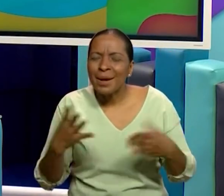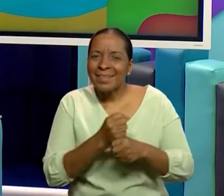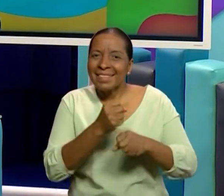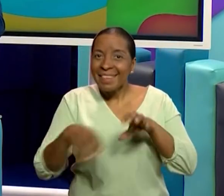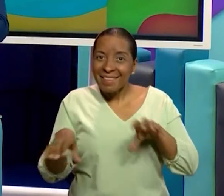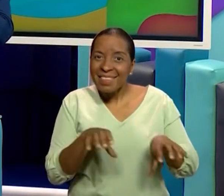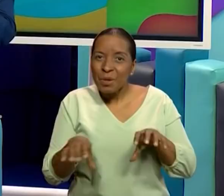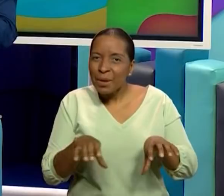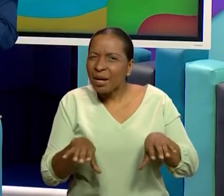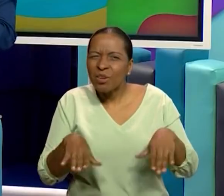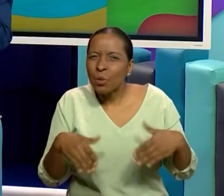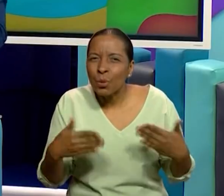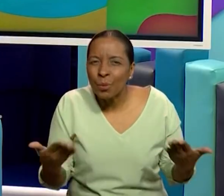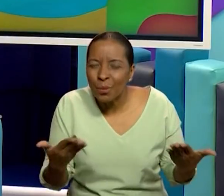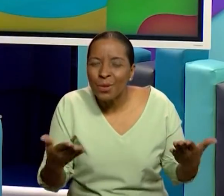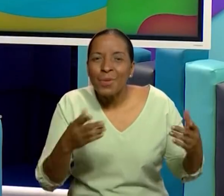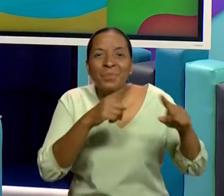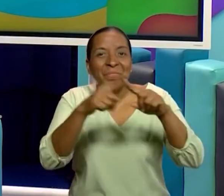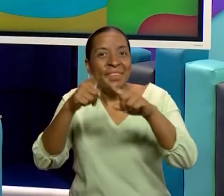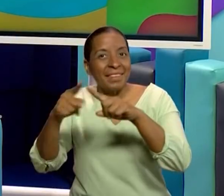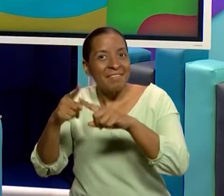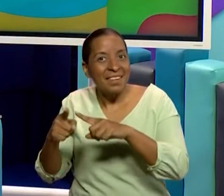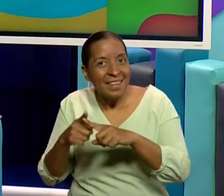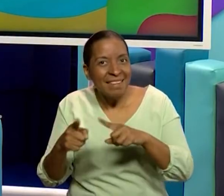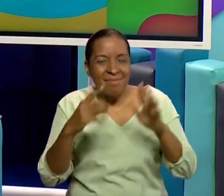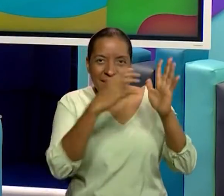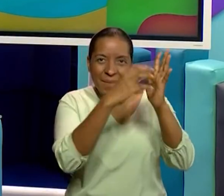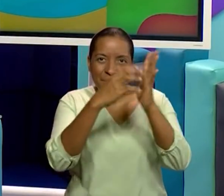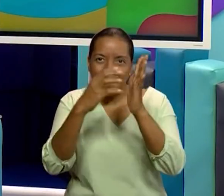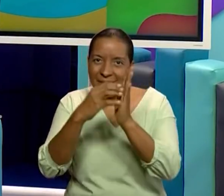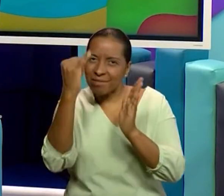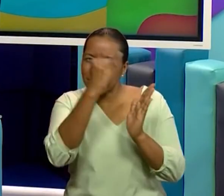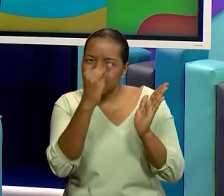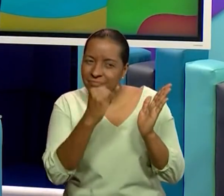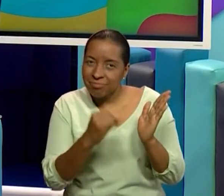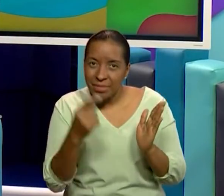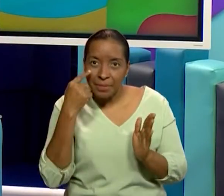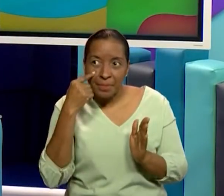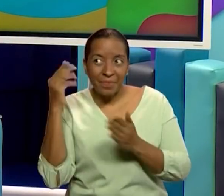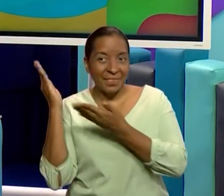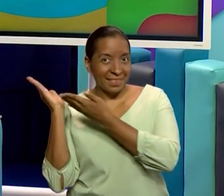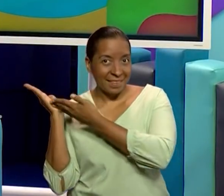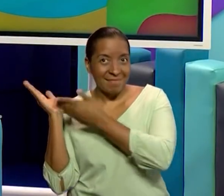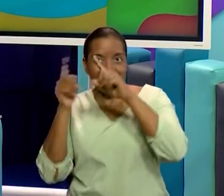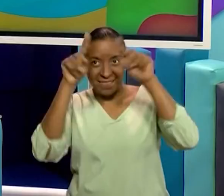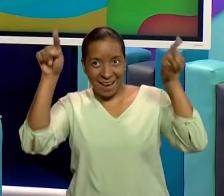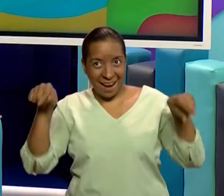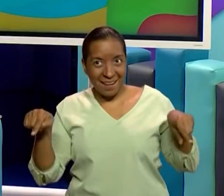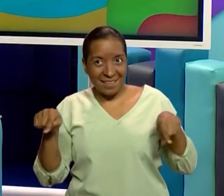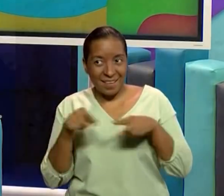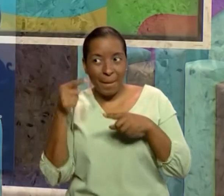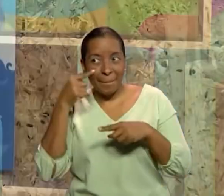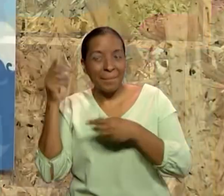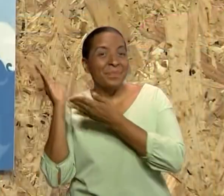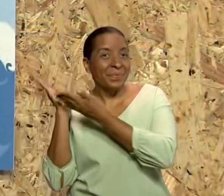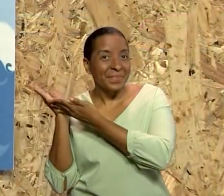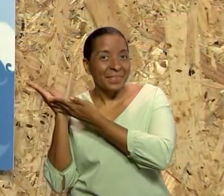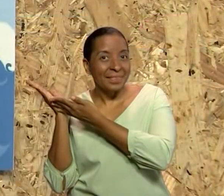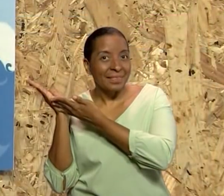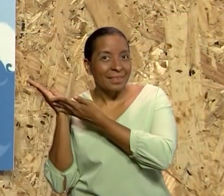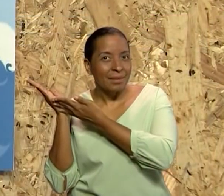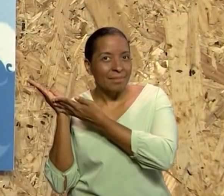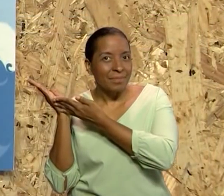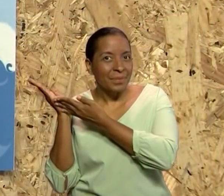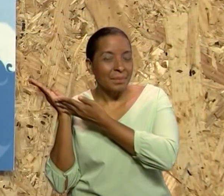actividad la podemos hacer con diferentes imágenes, como lo ven aquí en mi tablero, ¿verdad? Y también hay algo muy